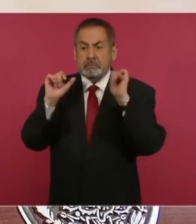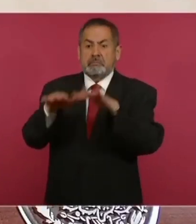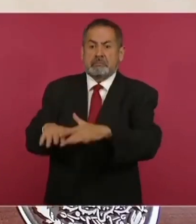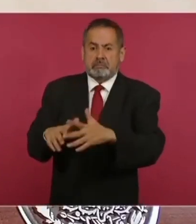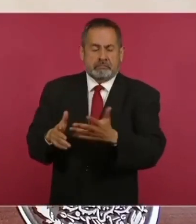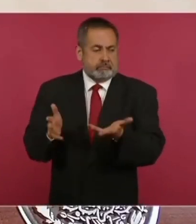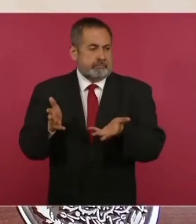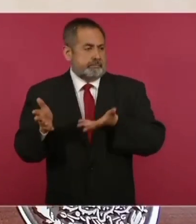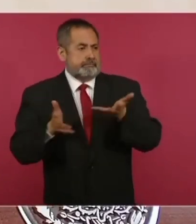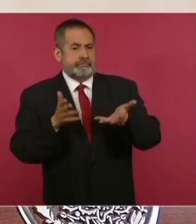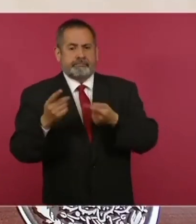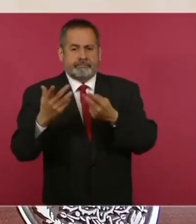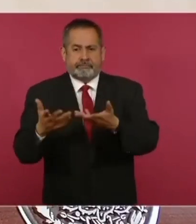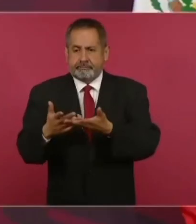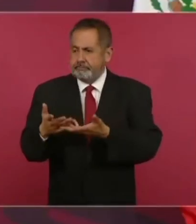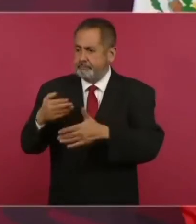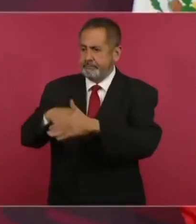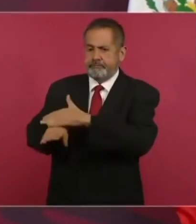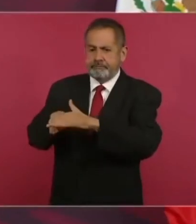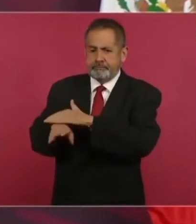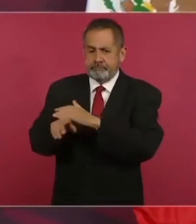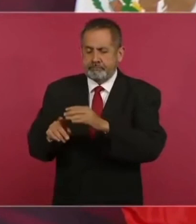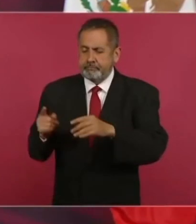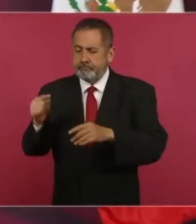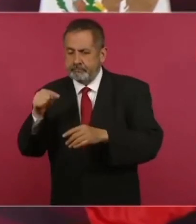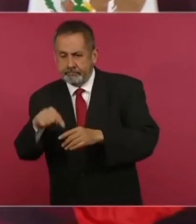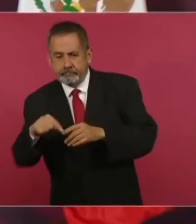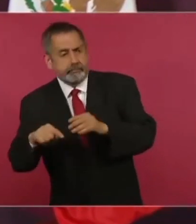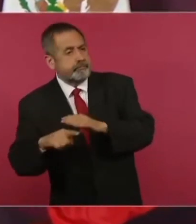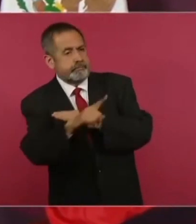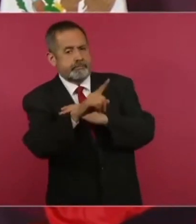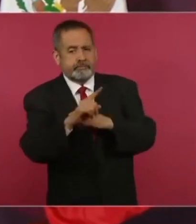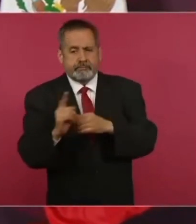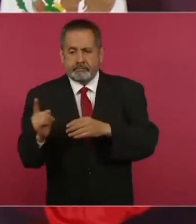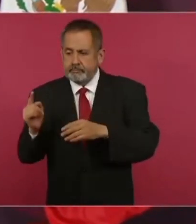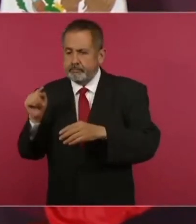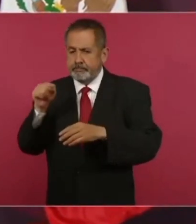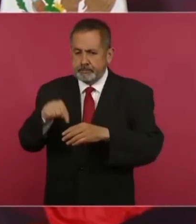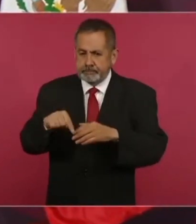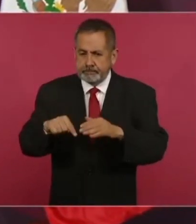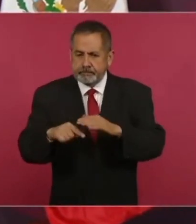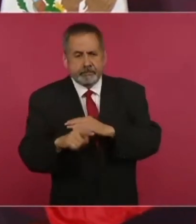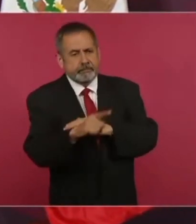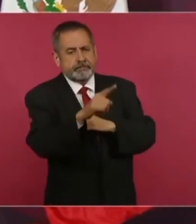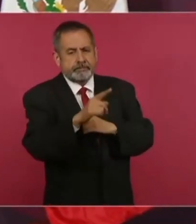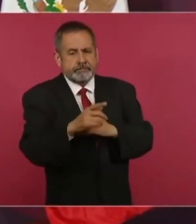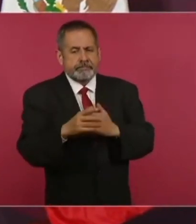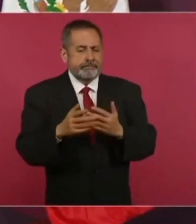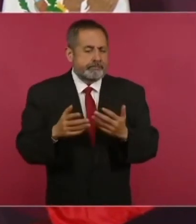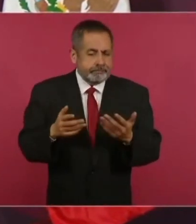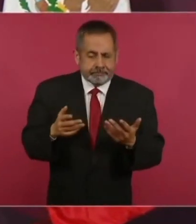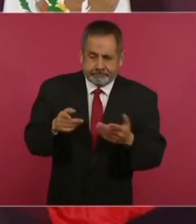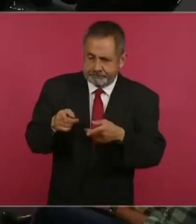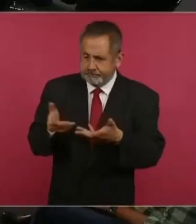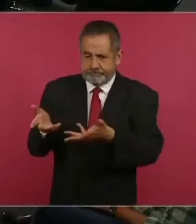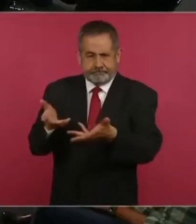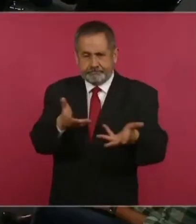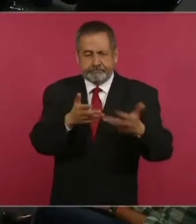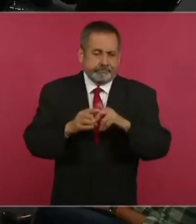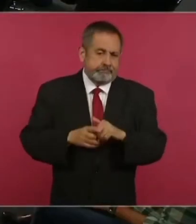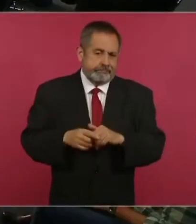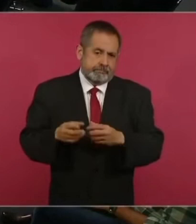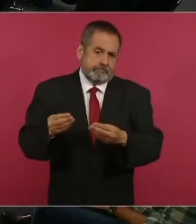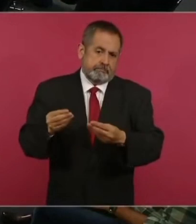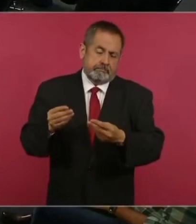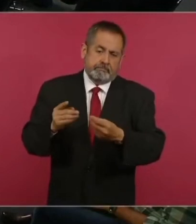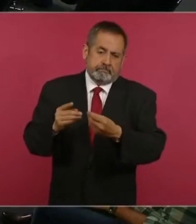son países por donde pasan los migrantes y sí ha crecido